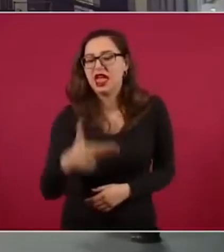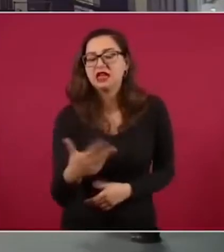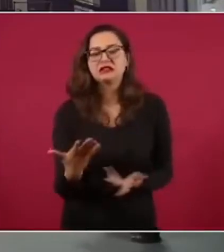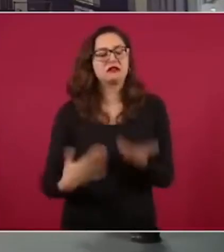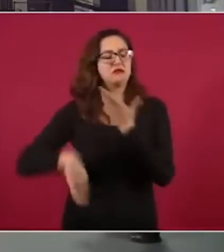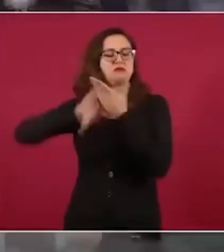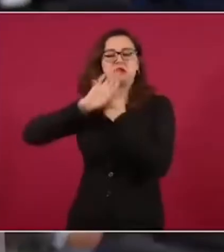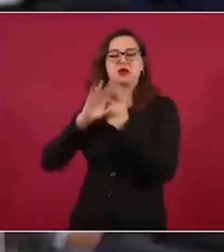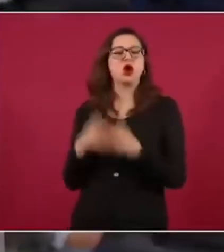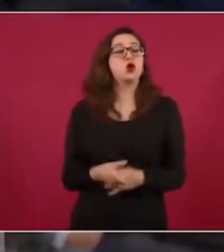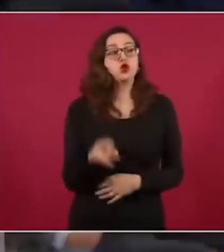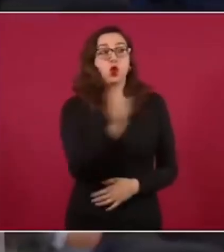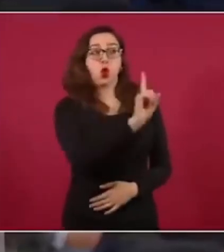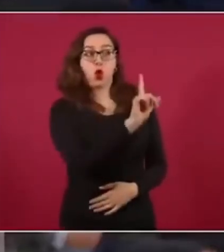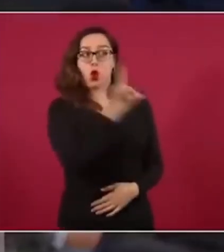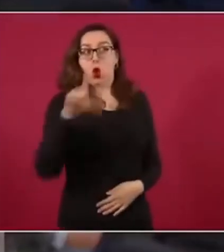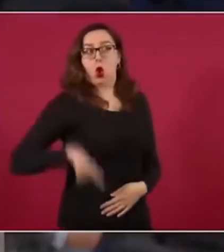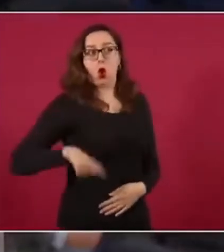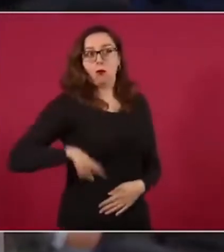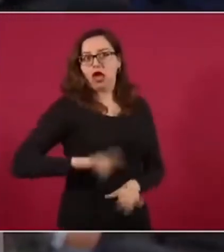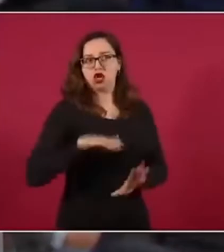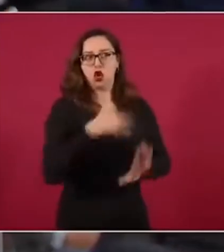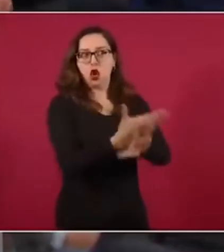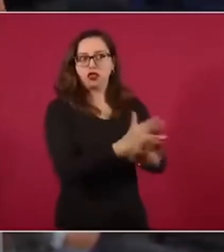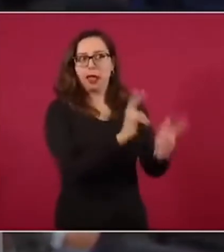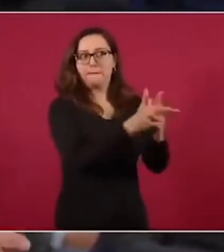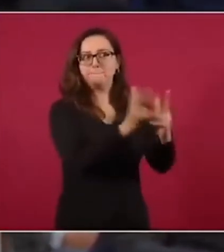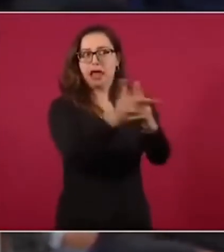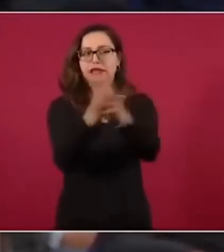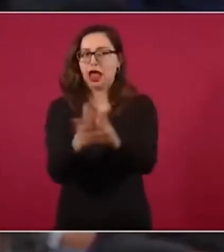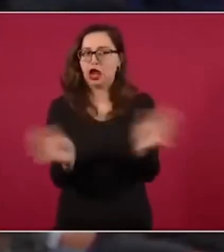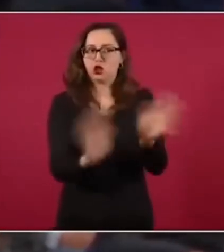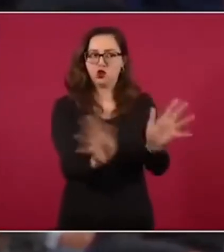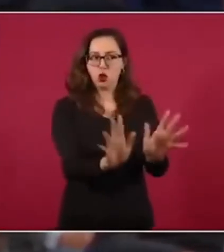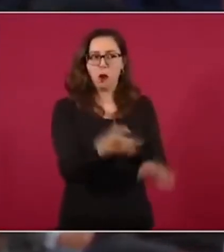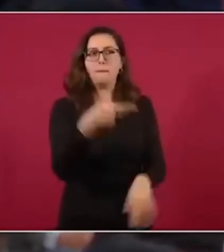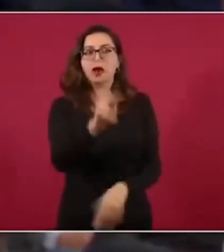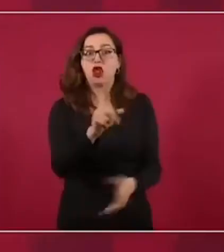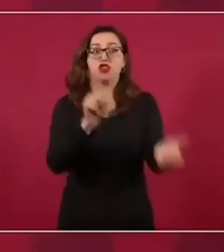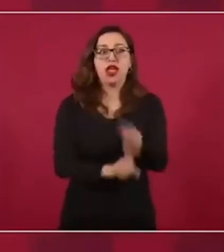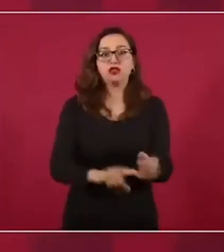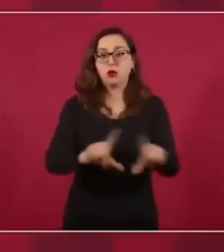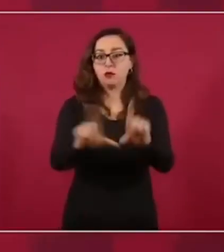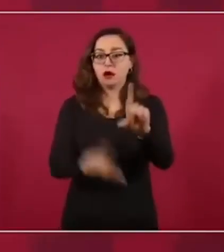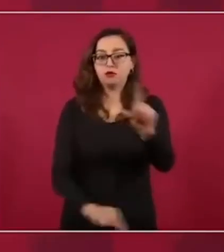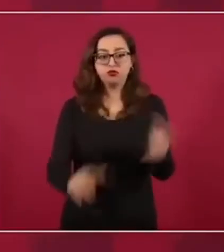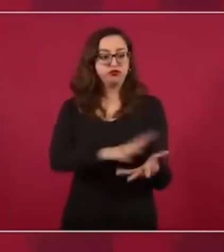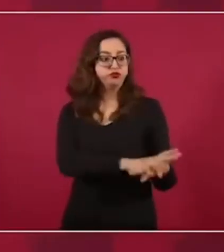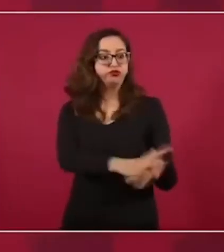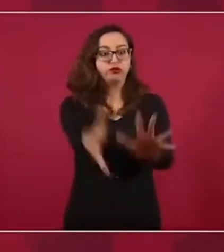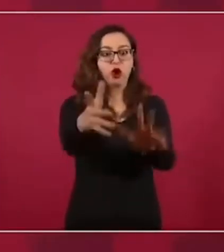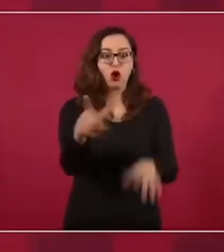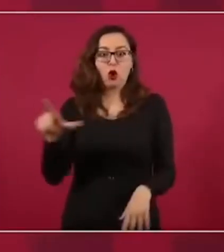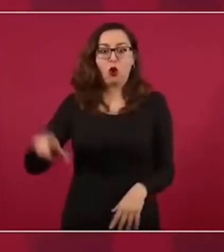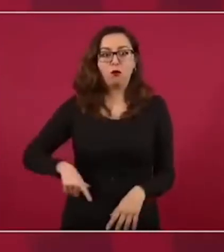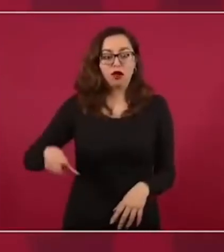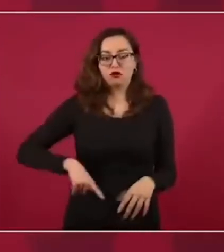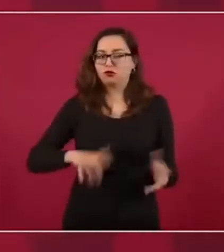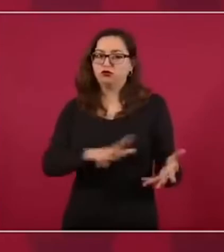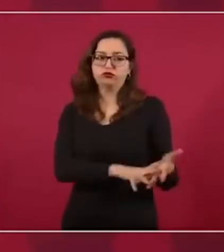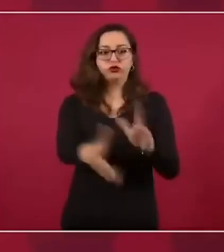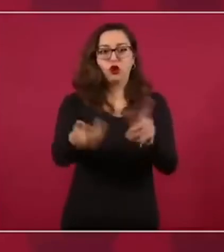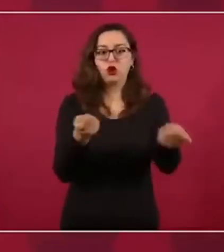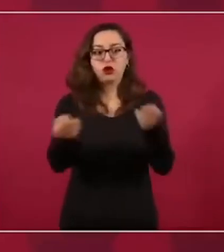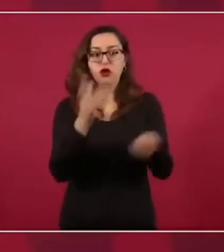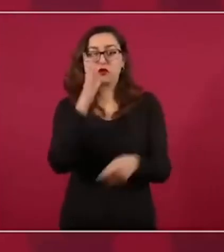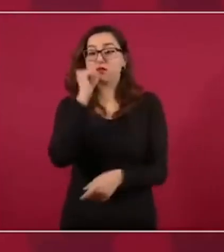no estoy hablando de crímenes de Estado, estoy hablando de qué gobierno tiene más homicidios dolosos y es el suyo. No. Presidente, es que están